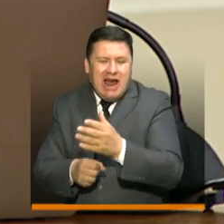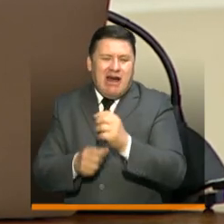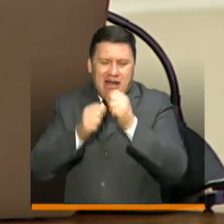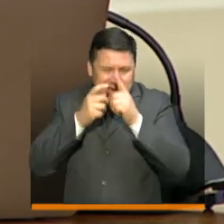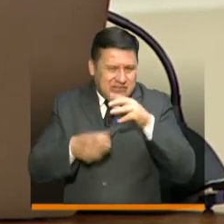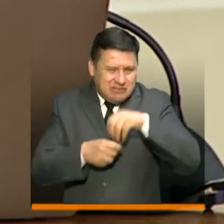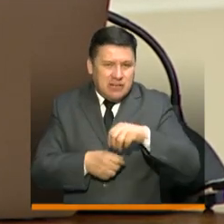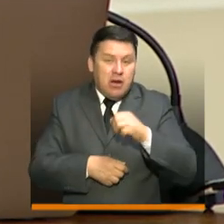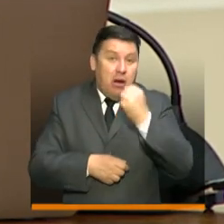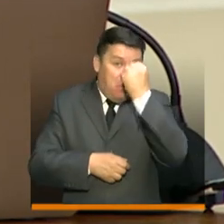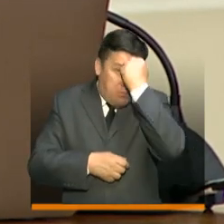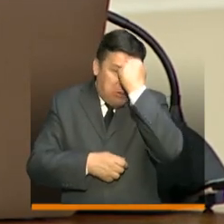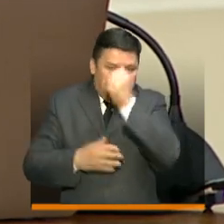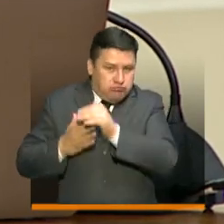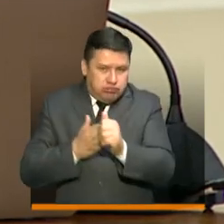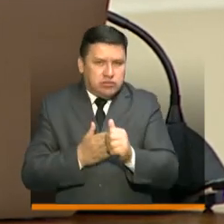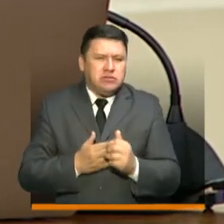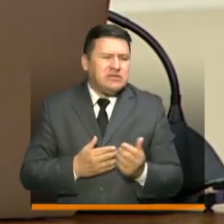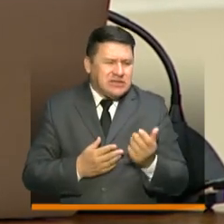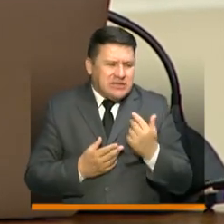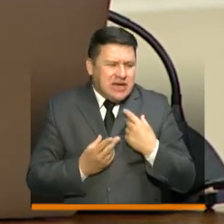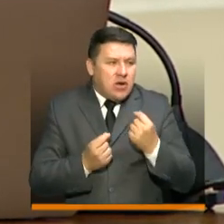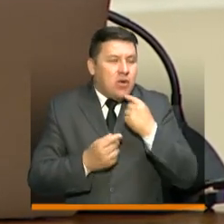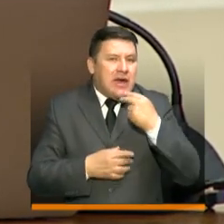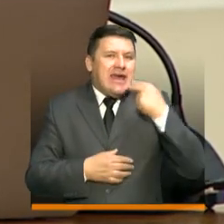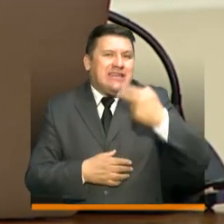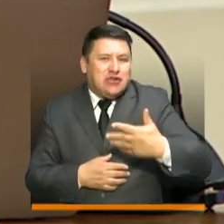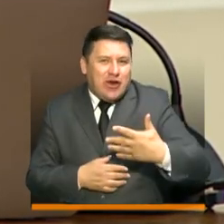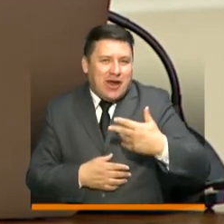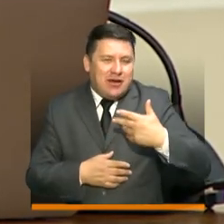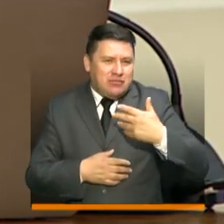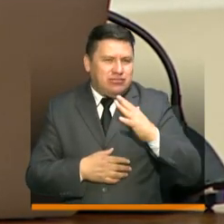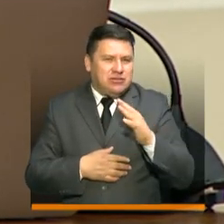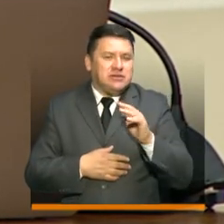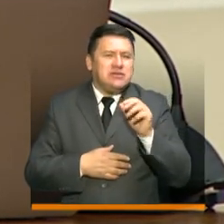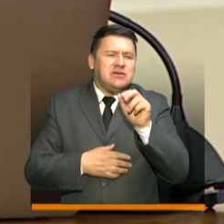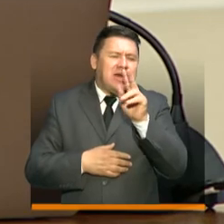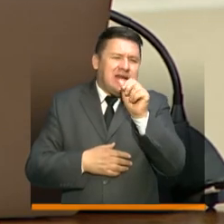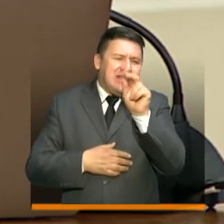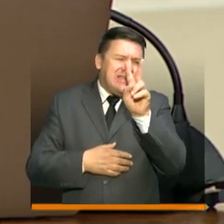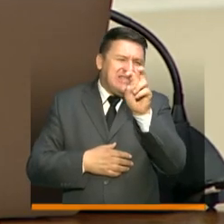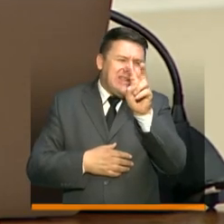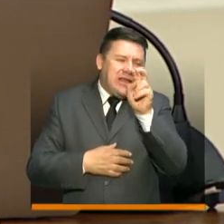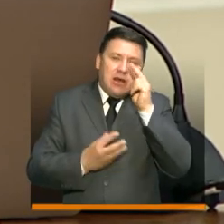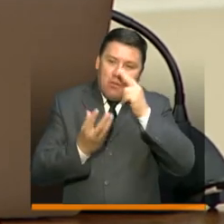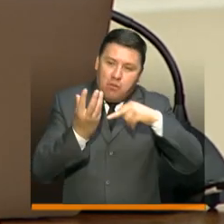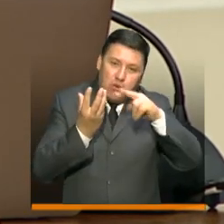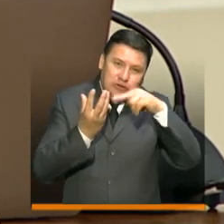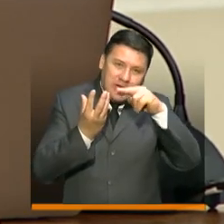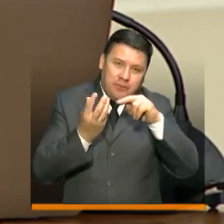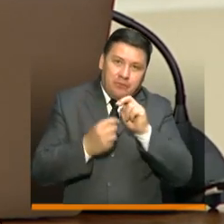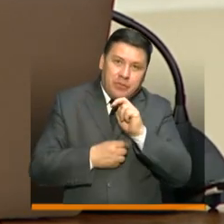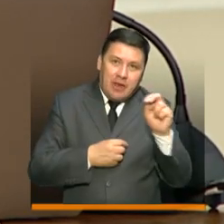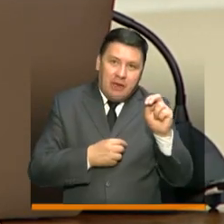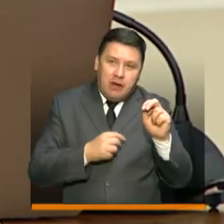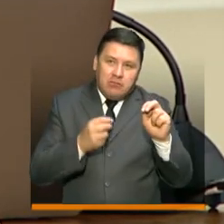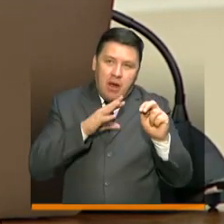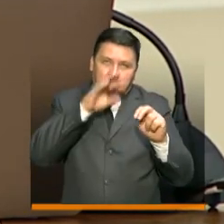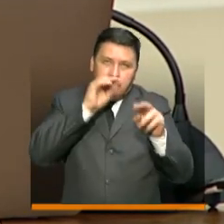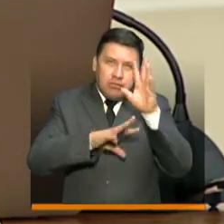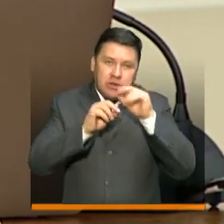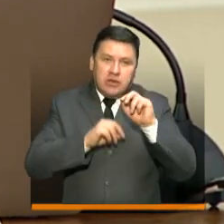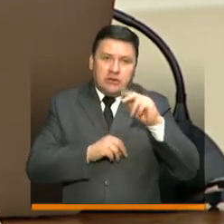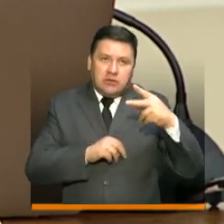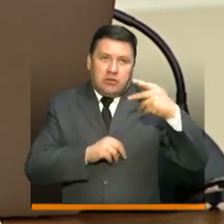seguimiento de maestros, presidente. Rápidamente es una historia, recorre siete museos, presidente, y cada pista que usted va encontrando le